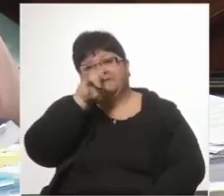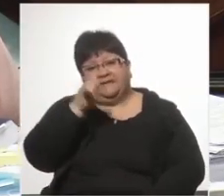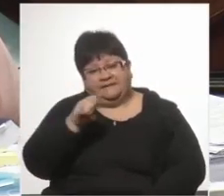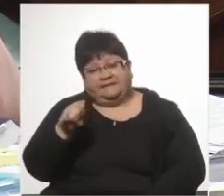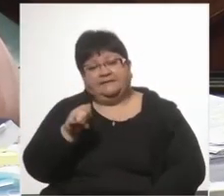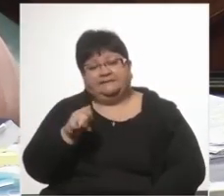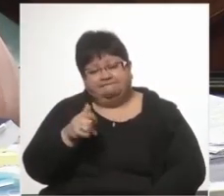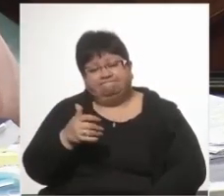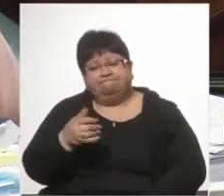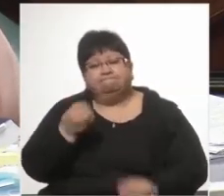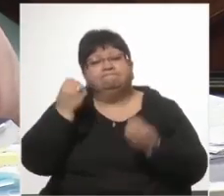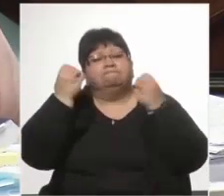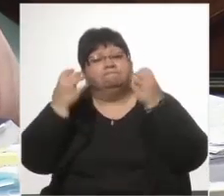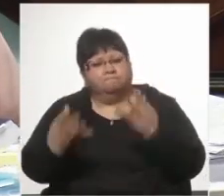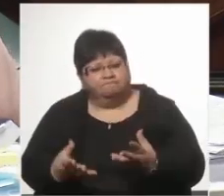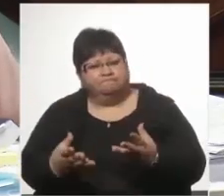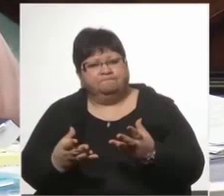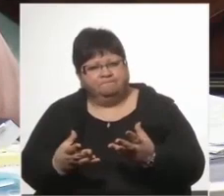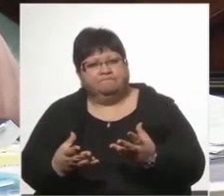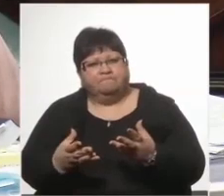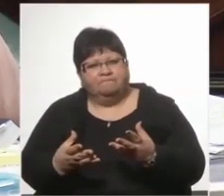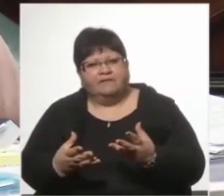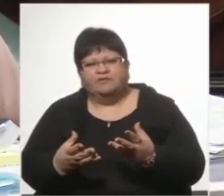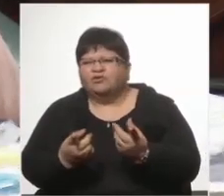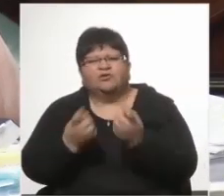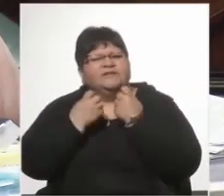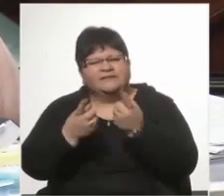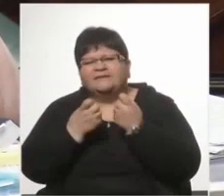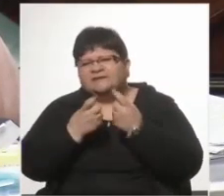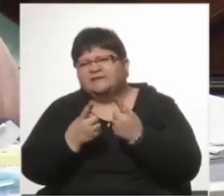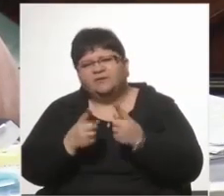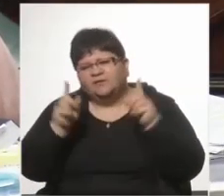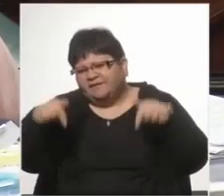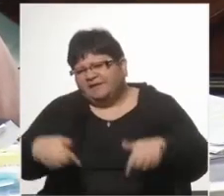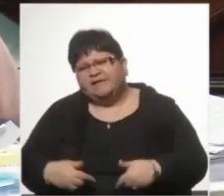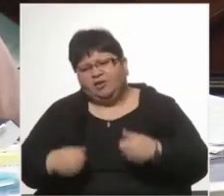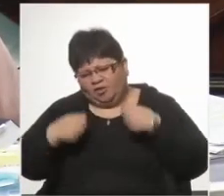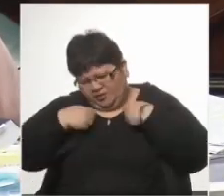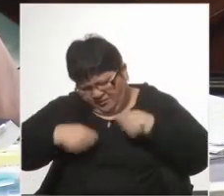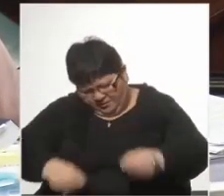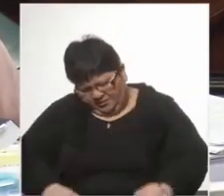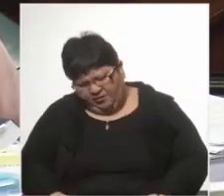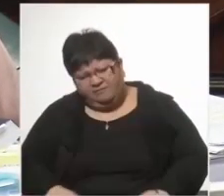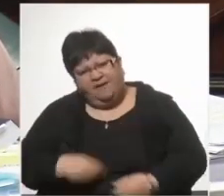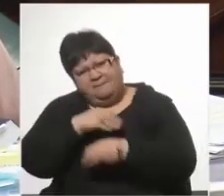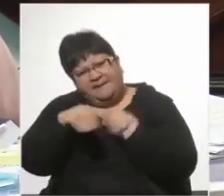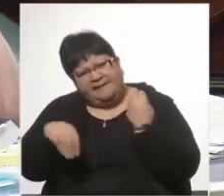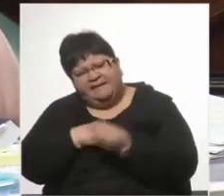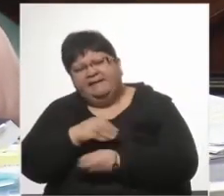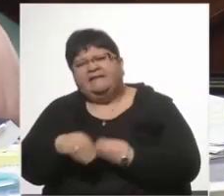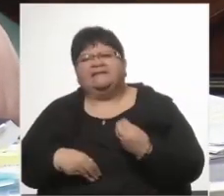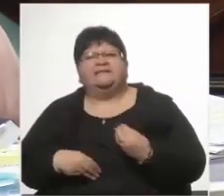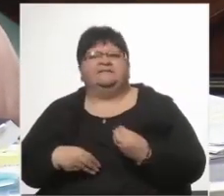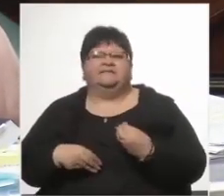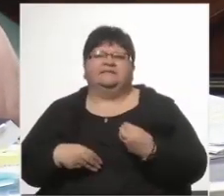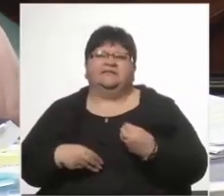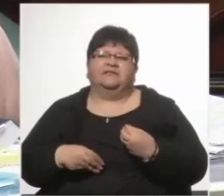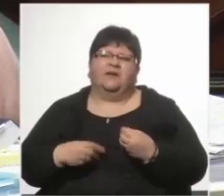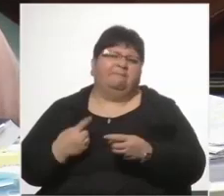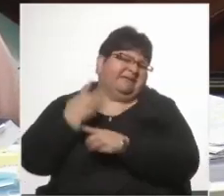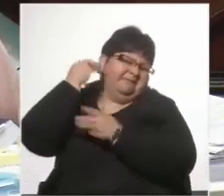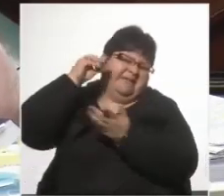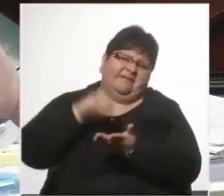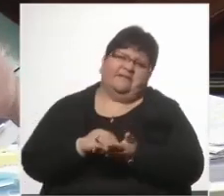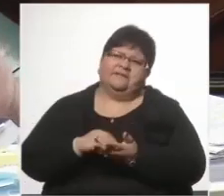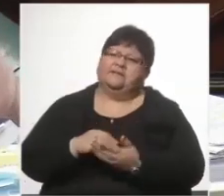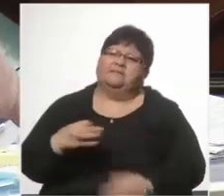En consecuencia, no necesito venir con camisetas de familiares, no necesito sacar... Esto lo estoy diciendo por primera vez